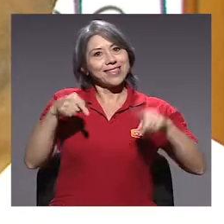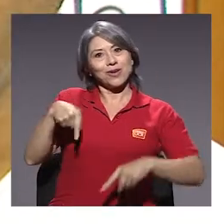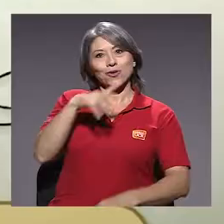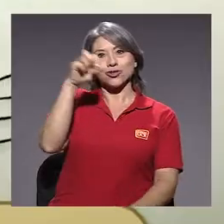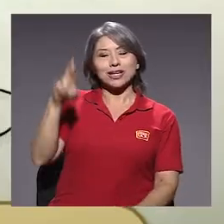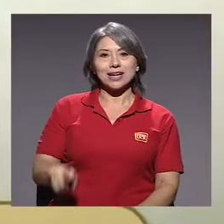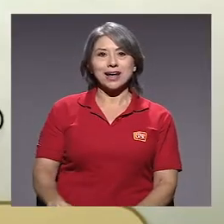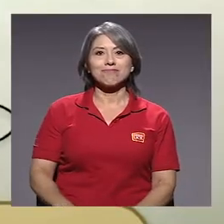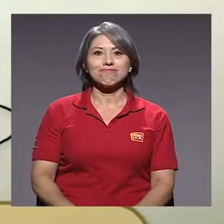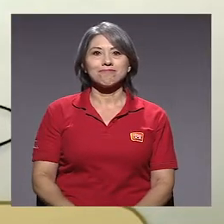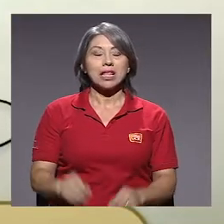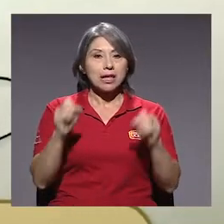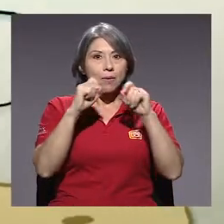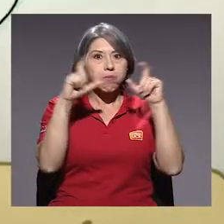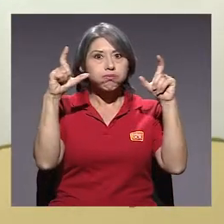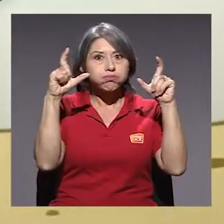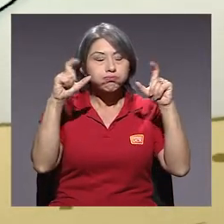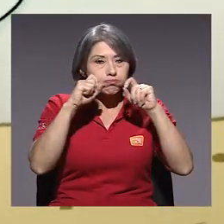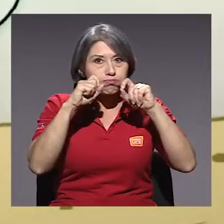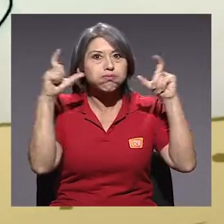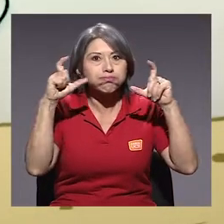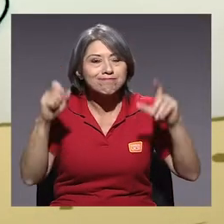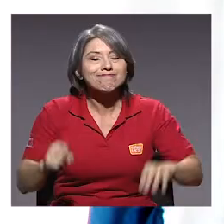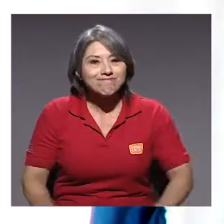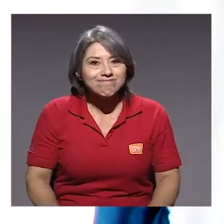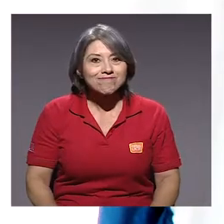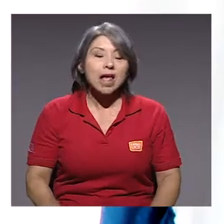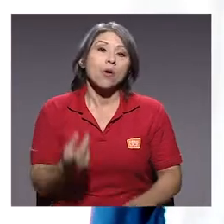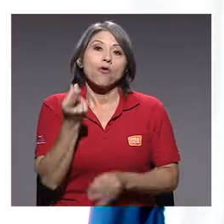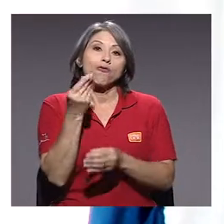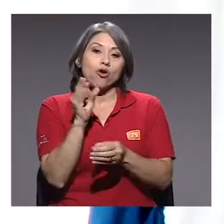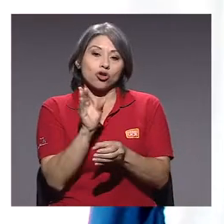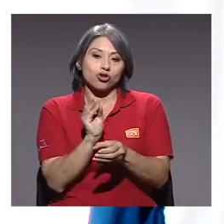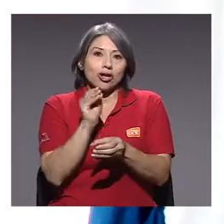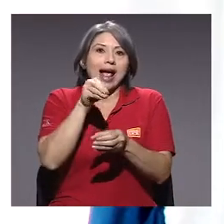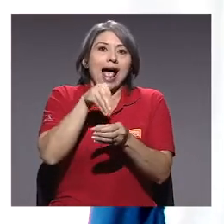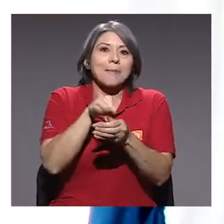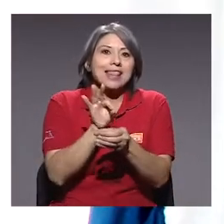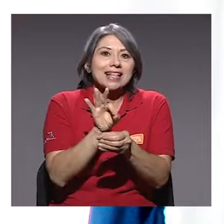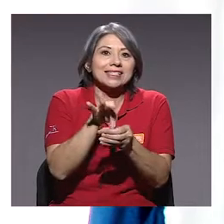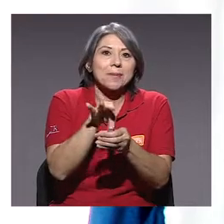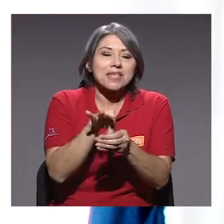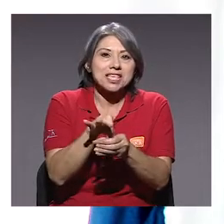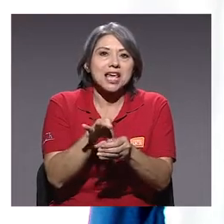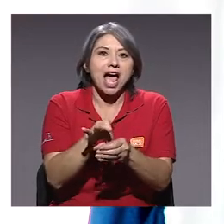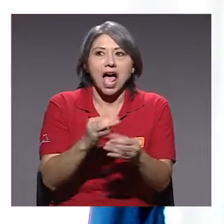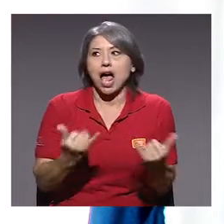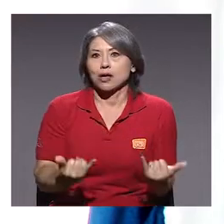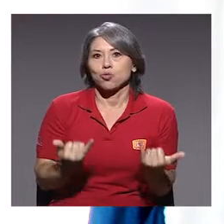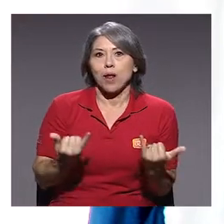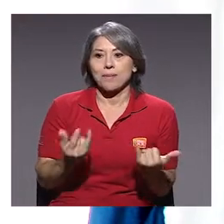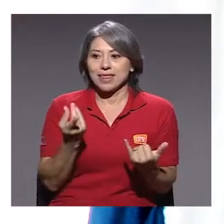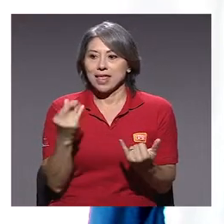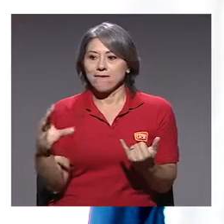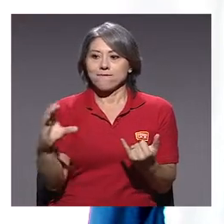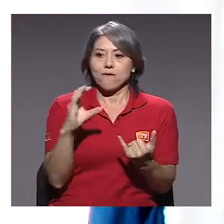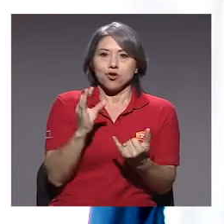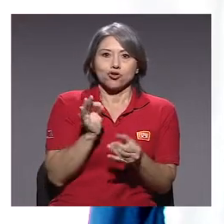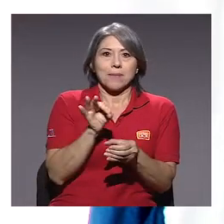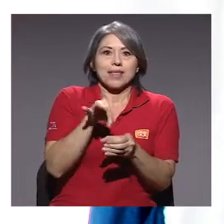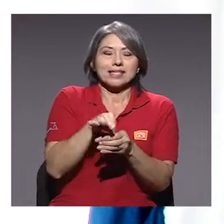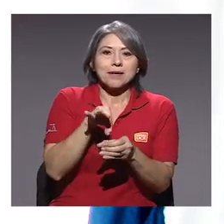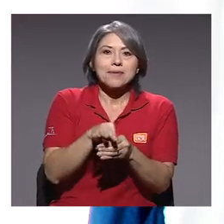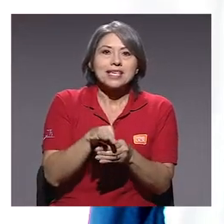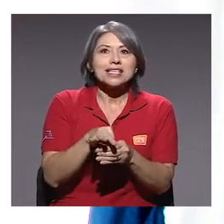Costa Rica. ¡Qué impresionante! ¡Es muy impresionante! Bueno, los fondos de capital semilla, como están actualmente,